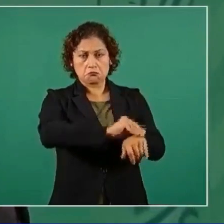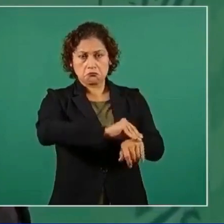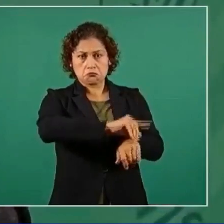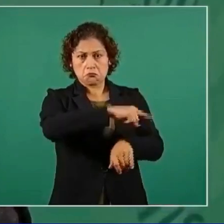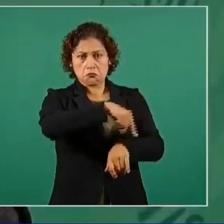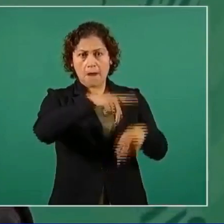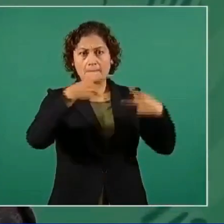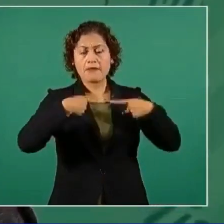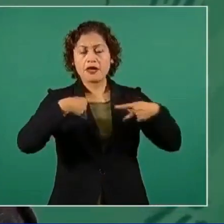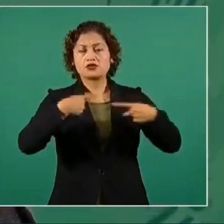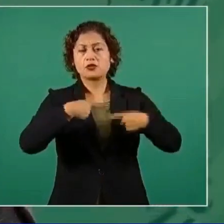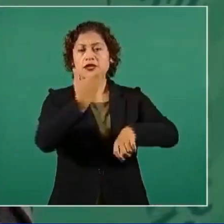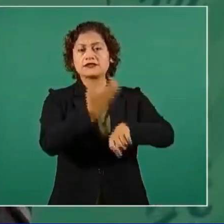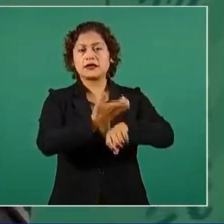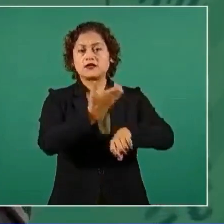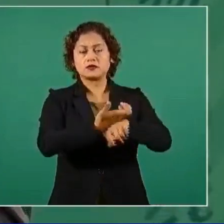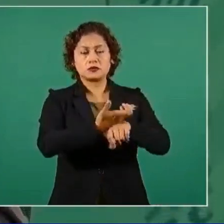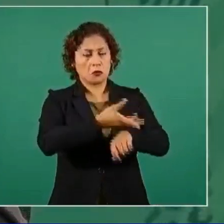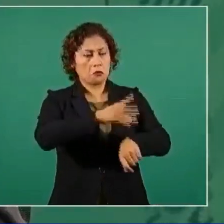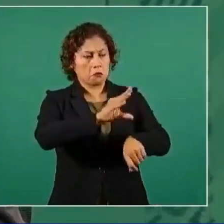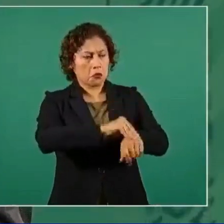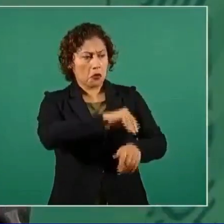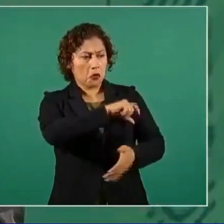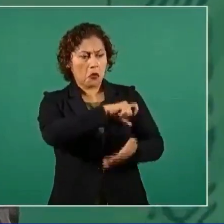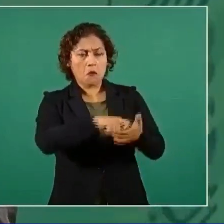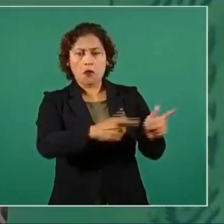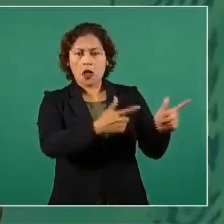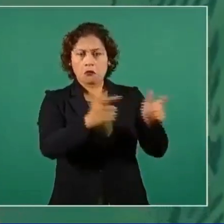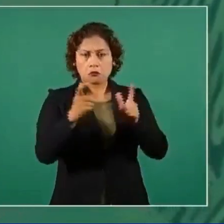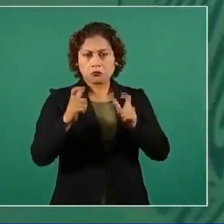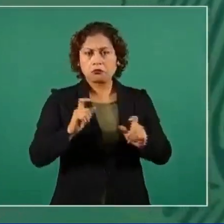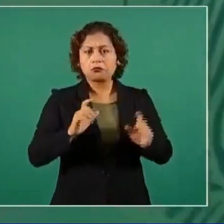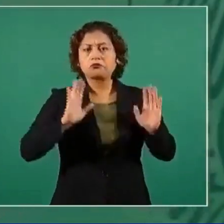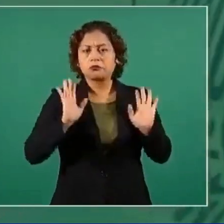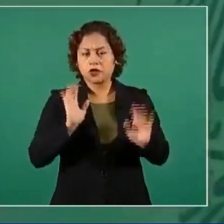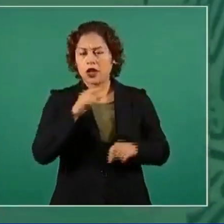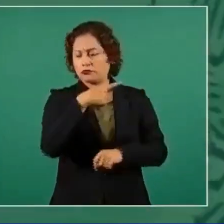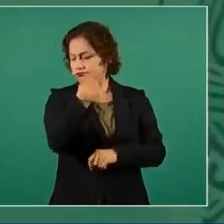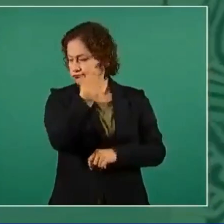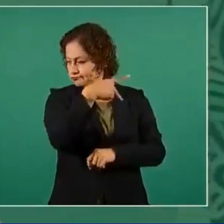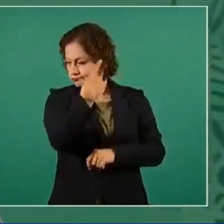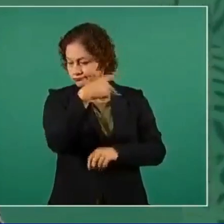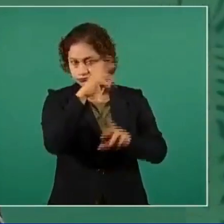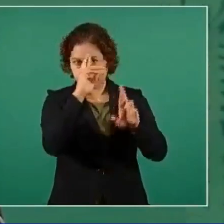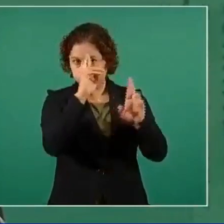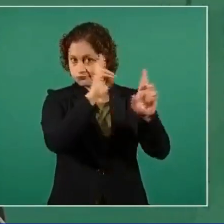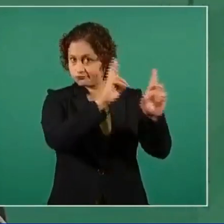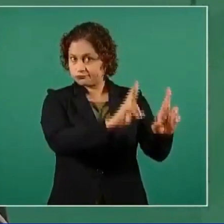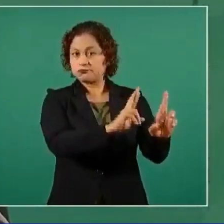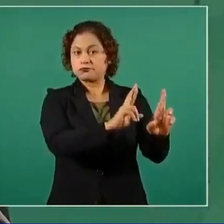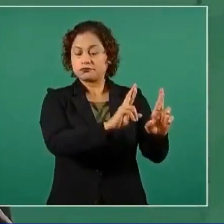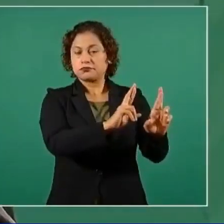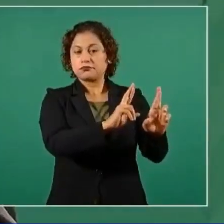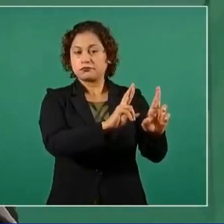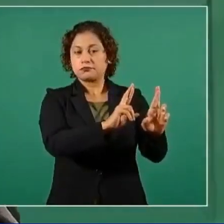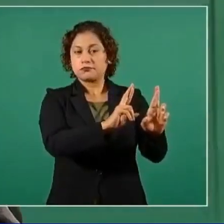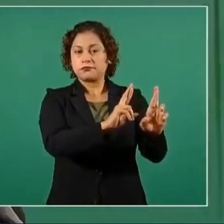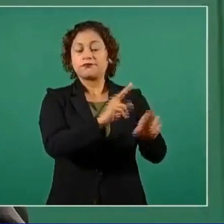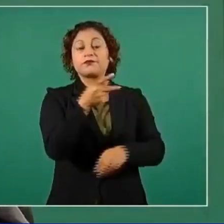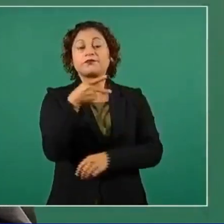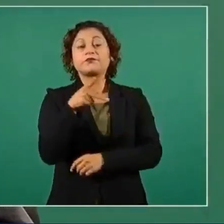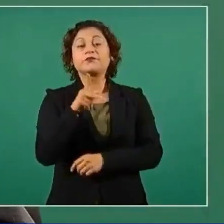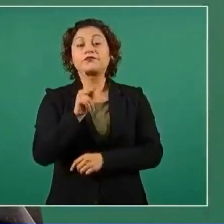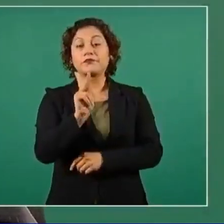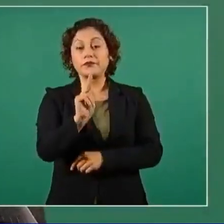estadounidenses de portar arma, sino la forma en que